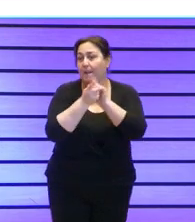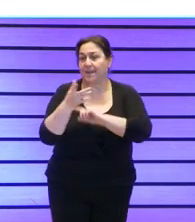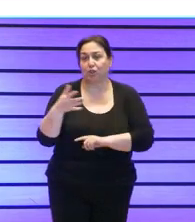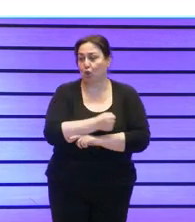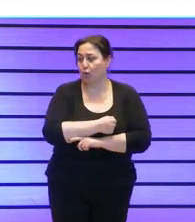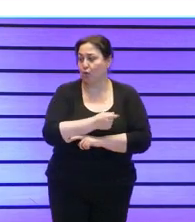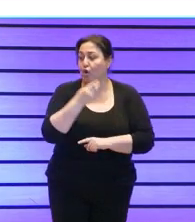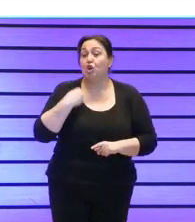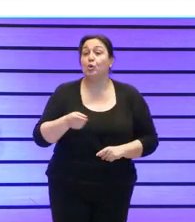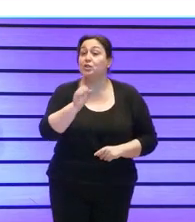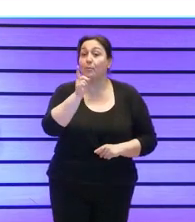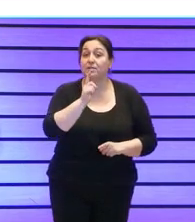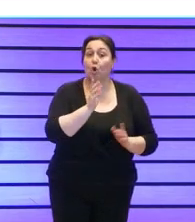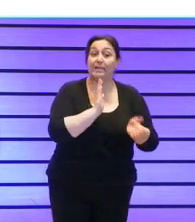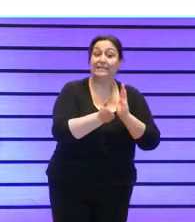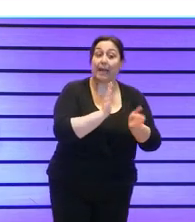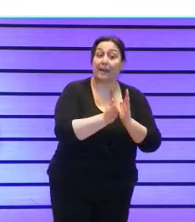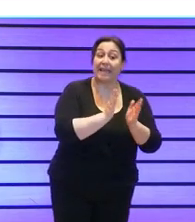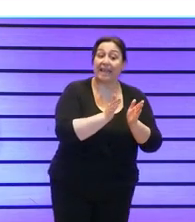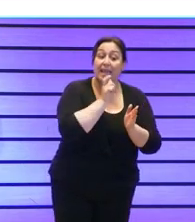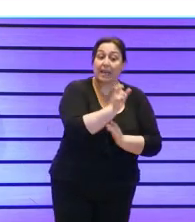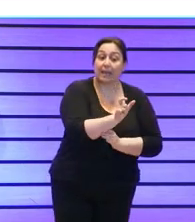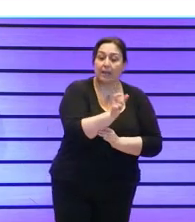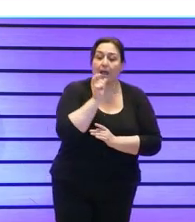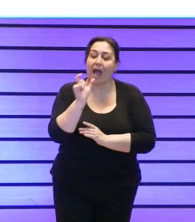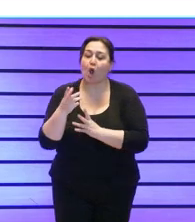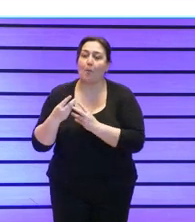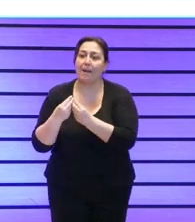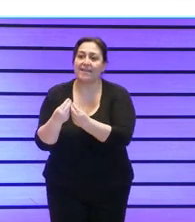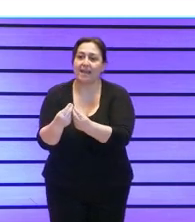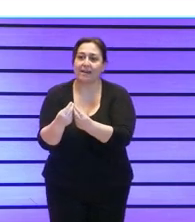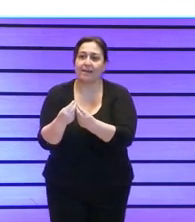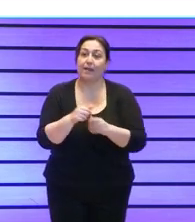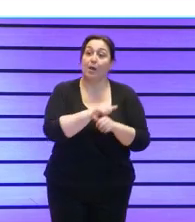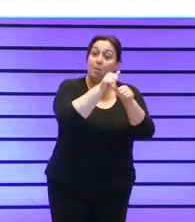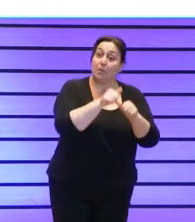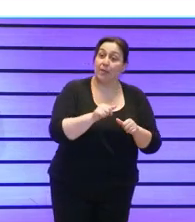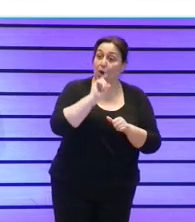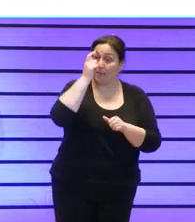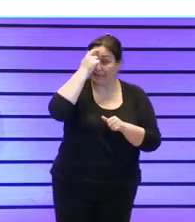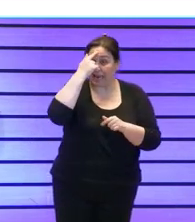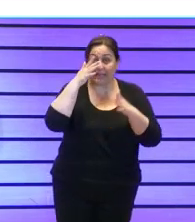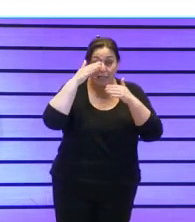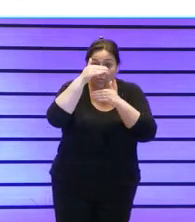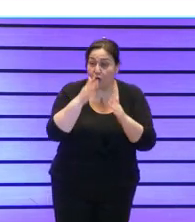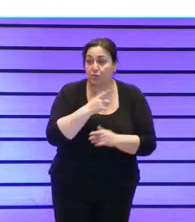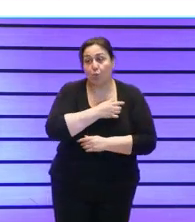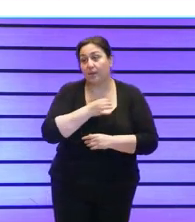no es lo mismo intervenir que acompañar el modelo mental y la atención es muy diferente